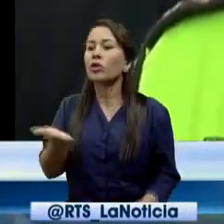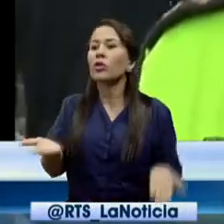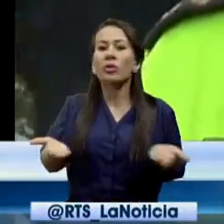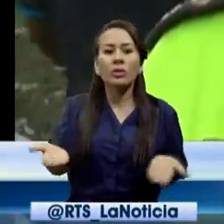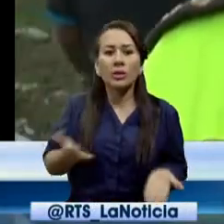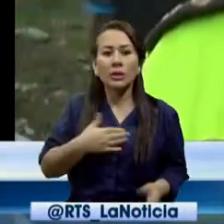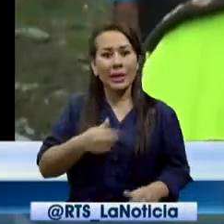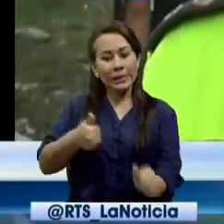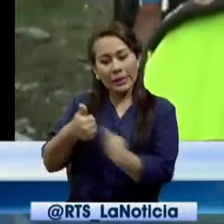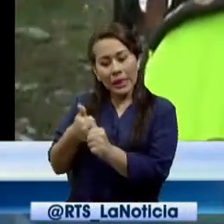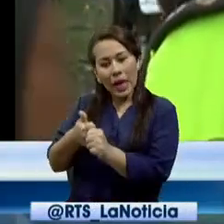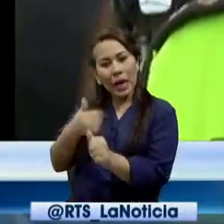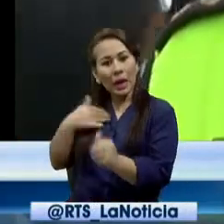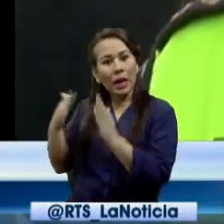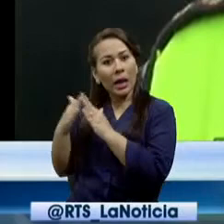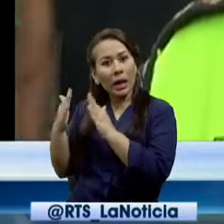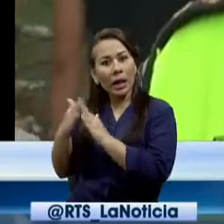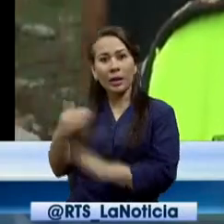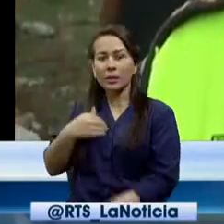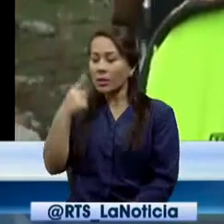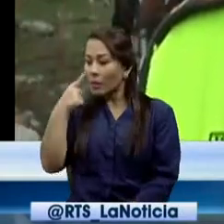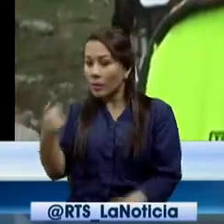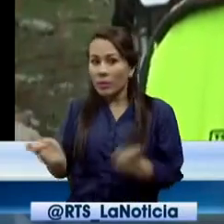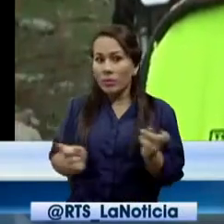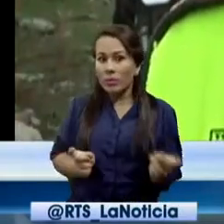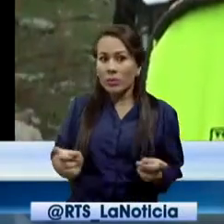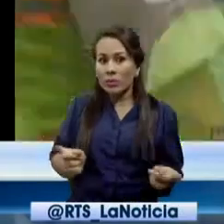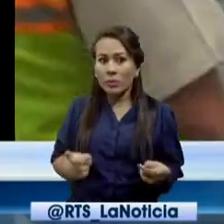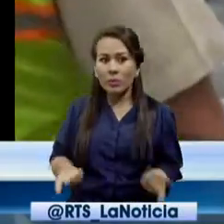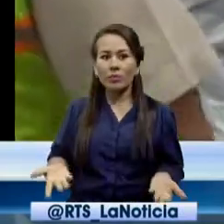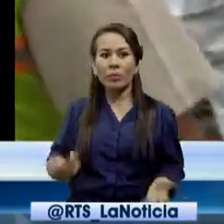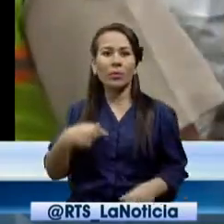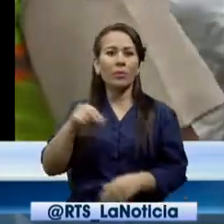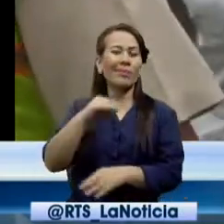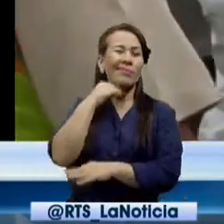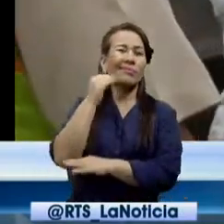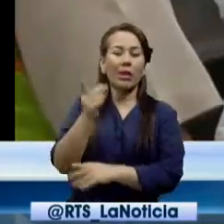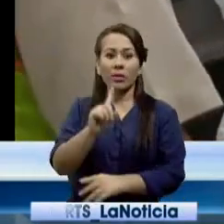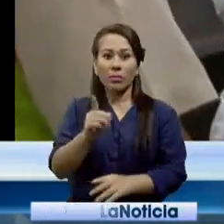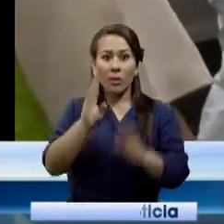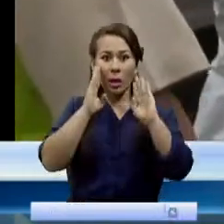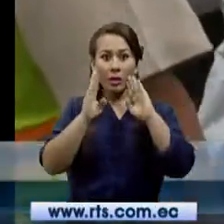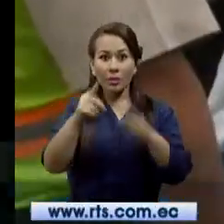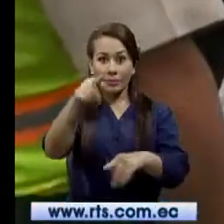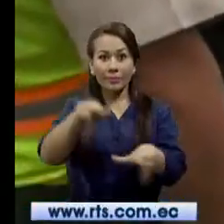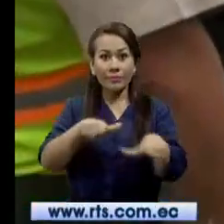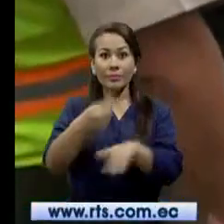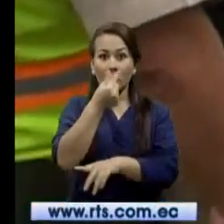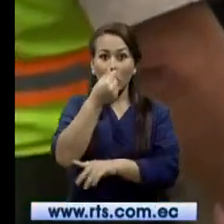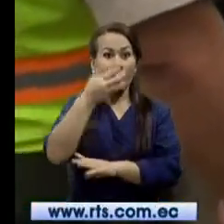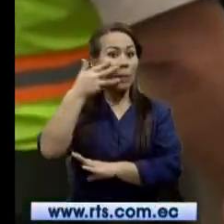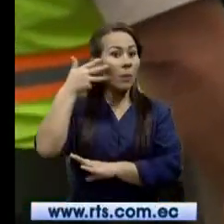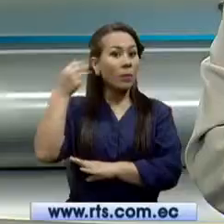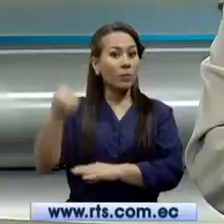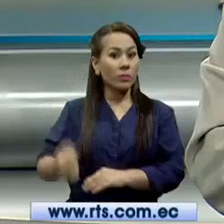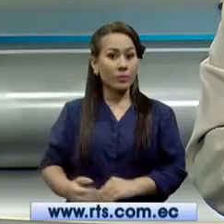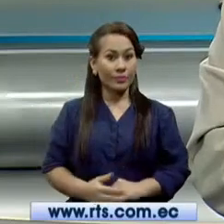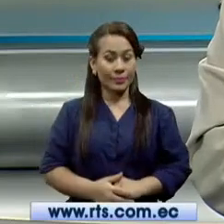cerca de su casa y de su hogar, controlados más que todo. Desde Santo Domingo de Los Sáchiras, informó Gisela Moreira.